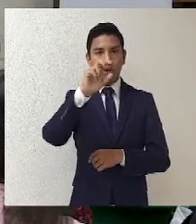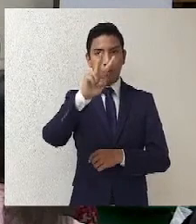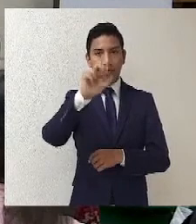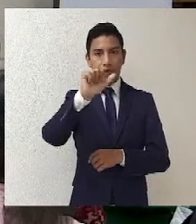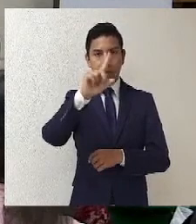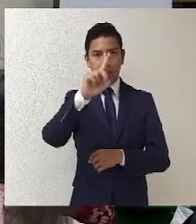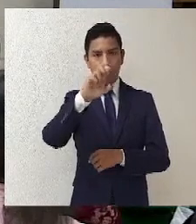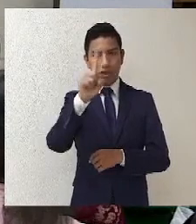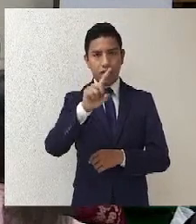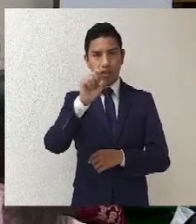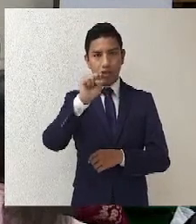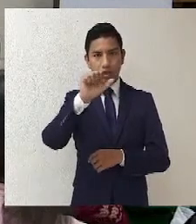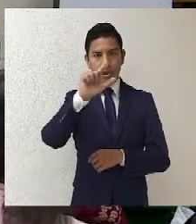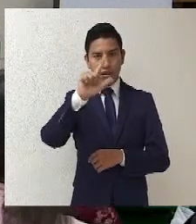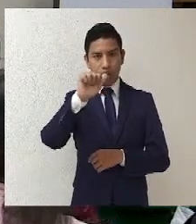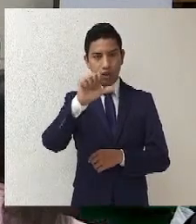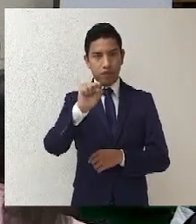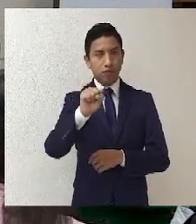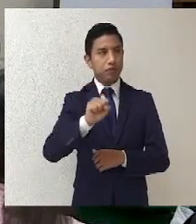Adelante, doctora.